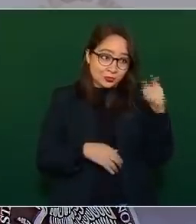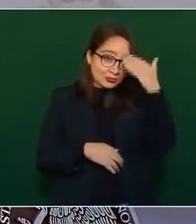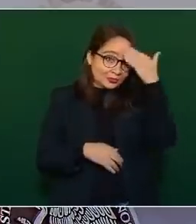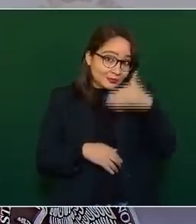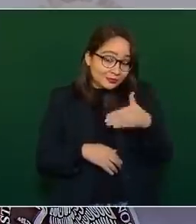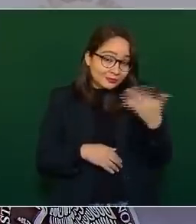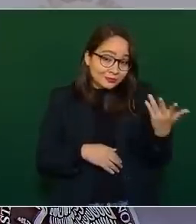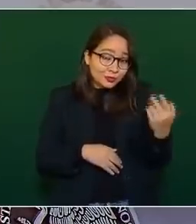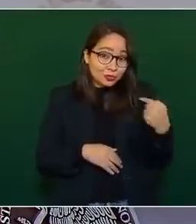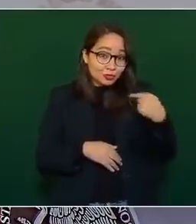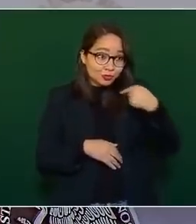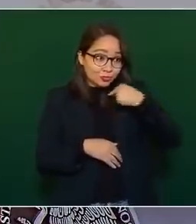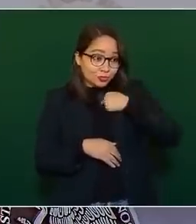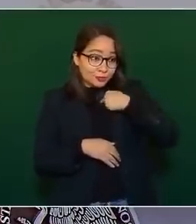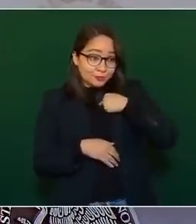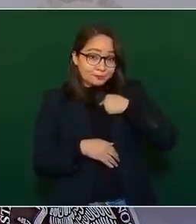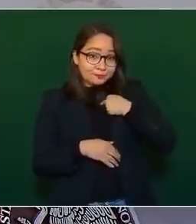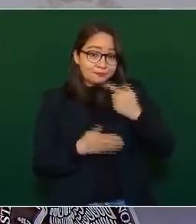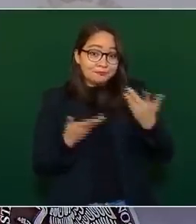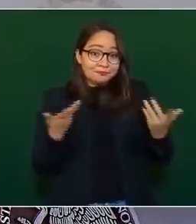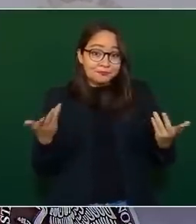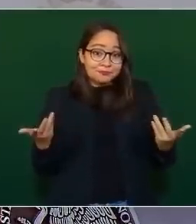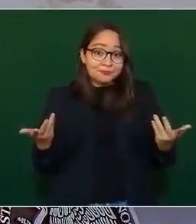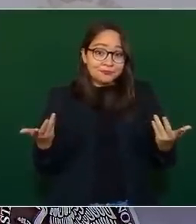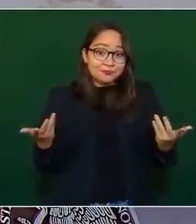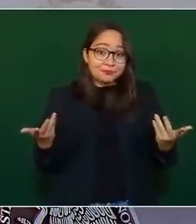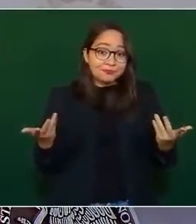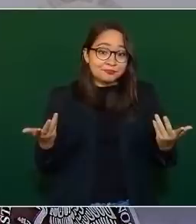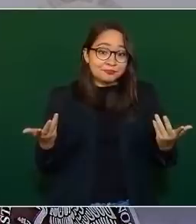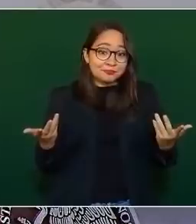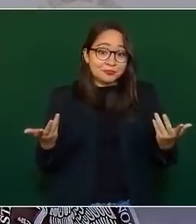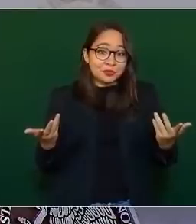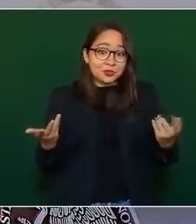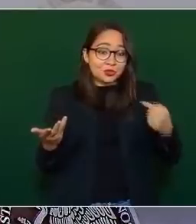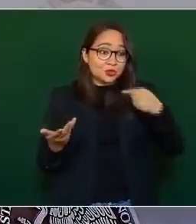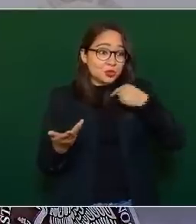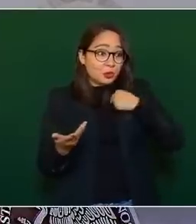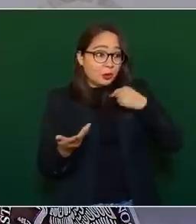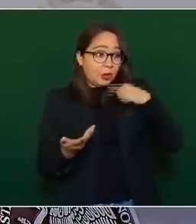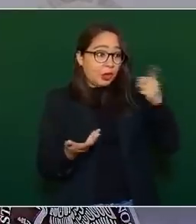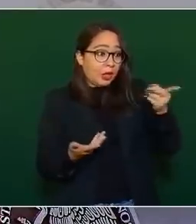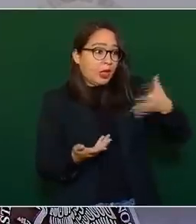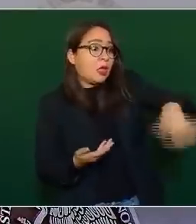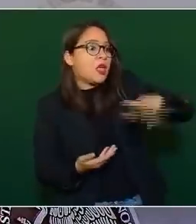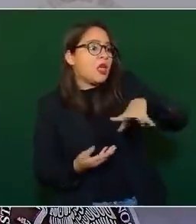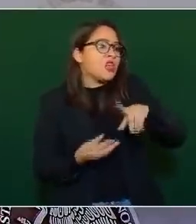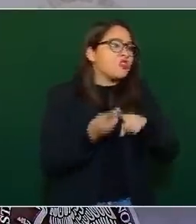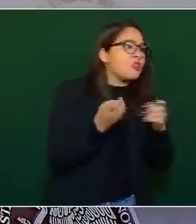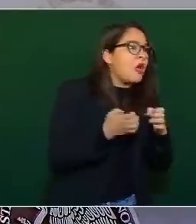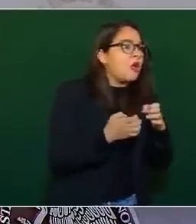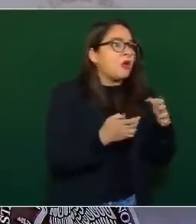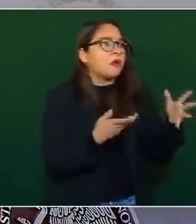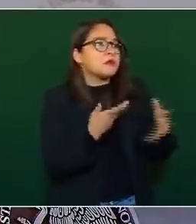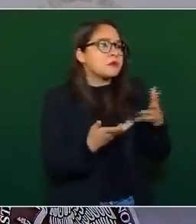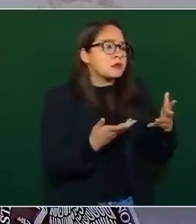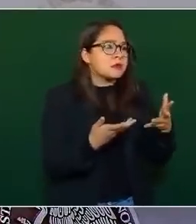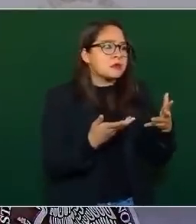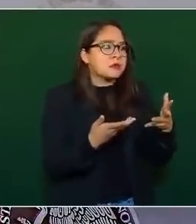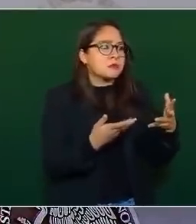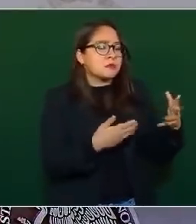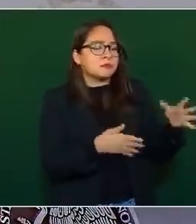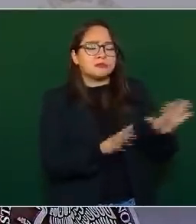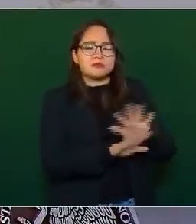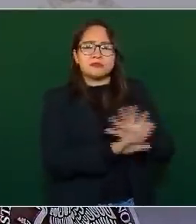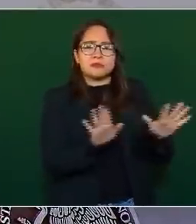persigo a nadie, yo no soy de malas entrañas,